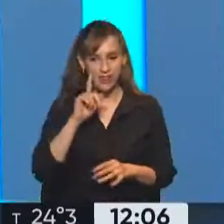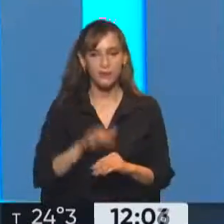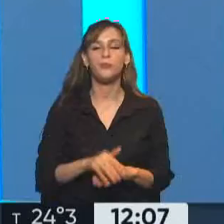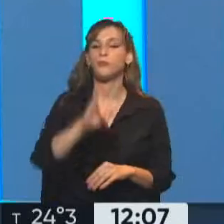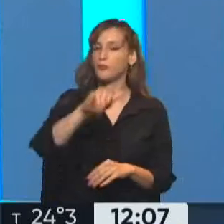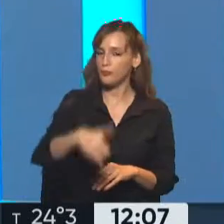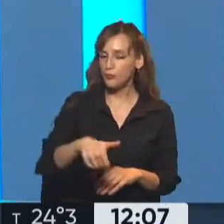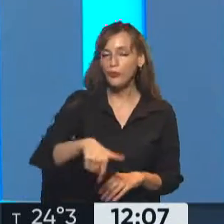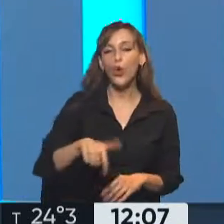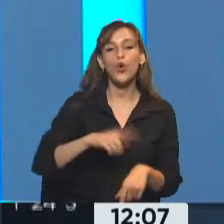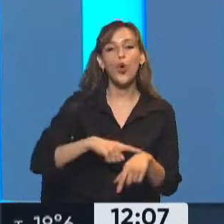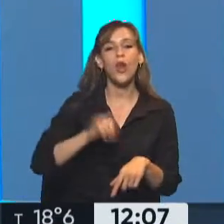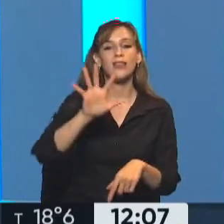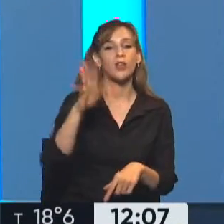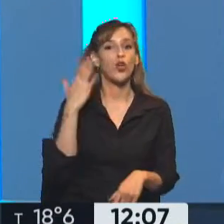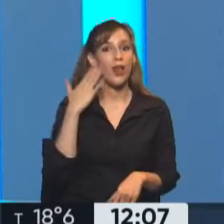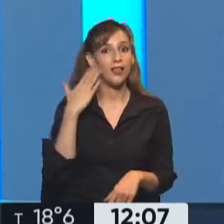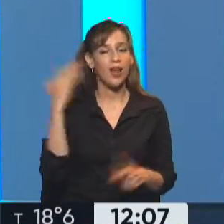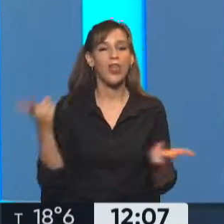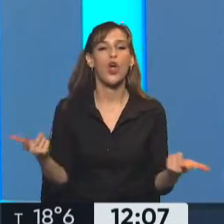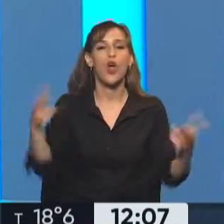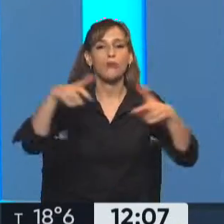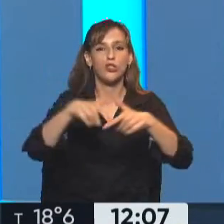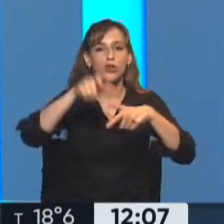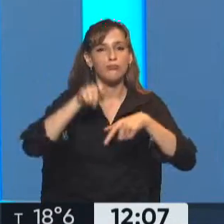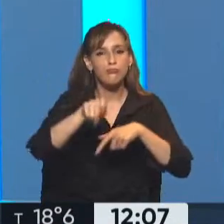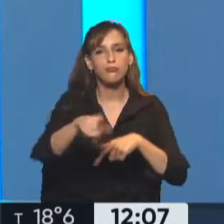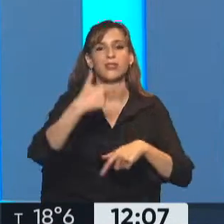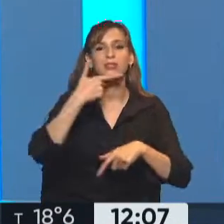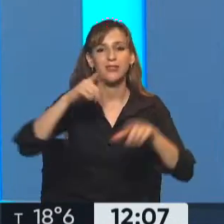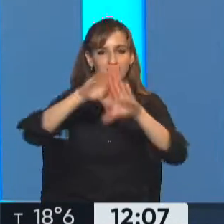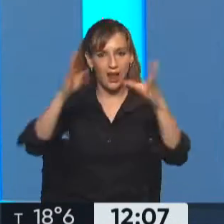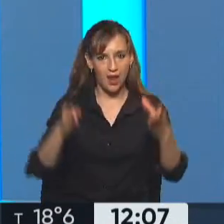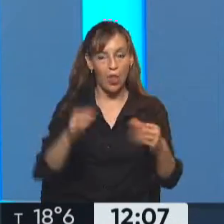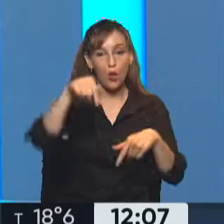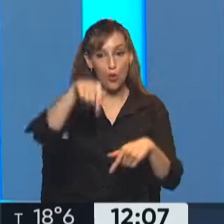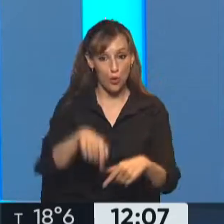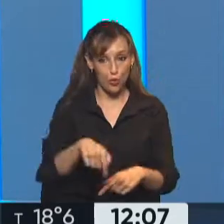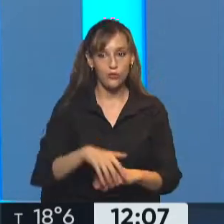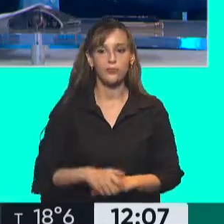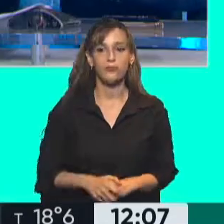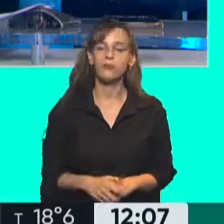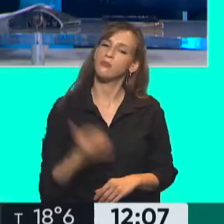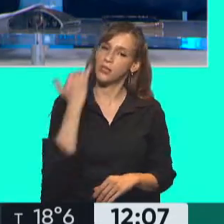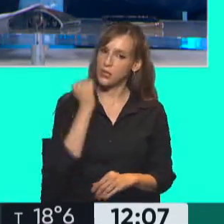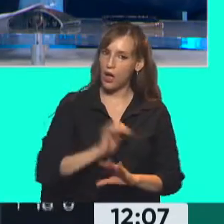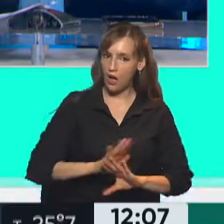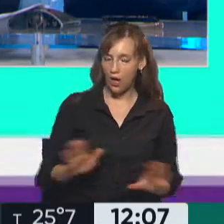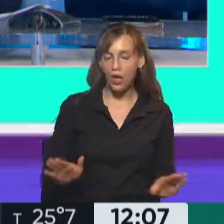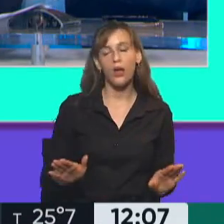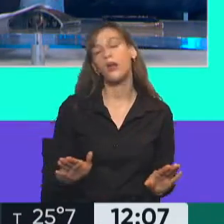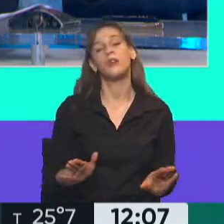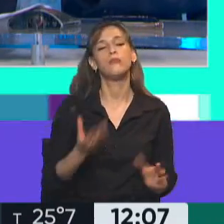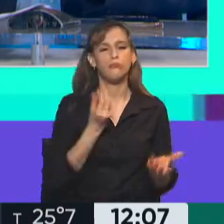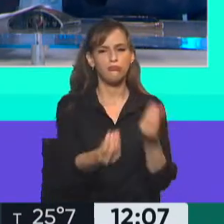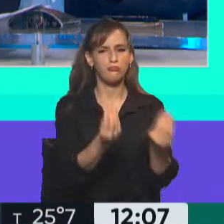ser a las 5 de la tarde en la Comisión de Medio Ambiente del Senado Nacional, que se va a conformar en el día de hoy. Ya se han designado las autoridades.